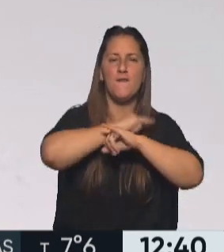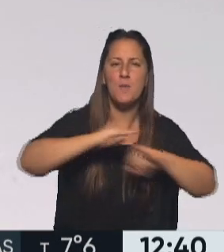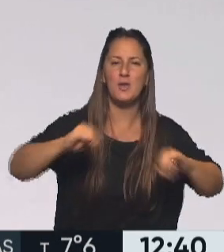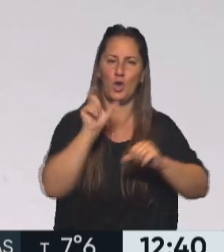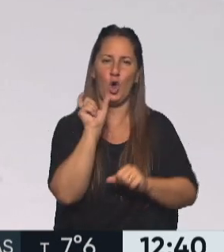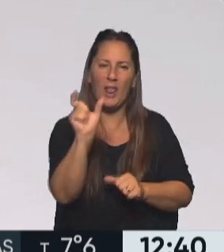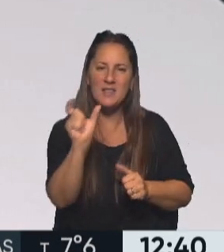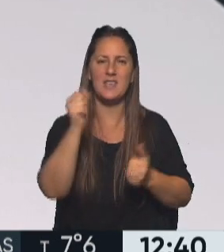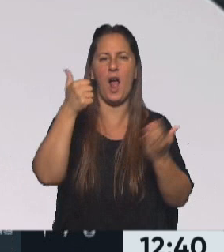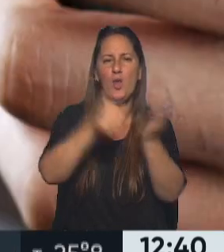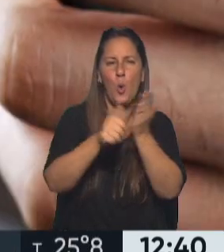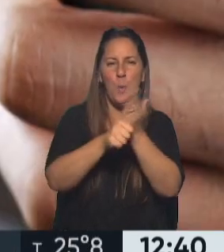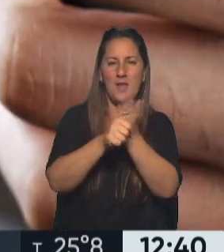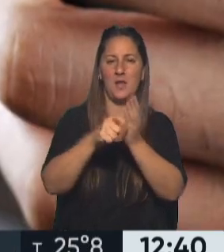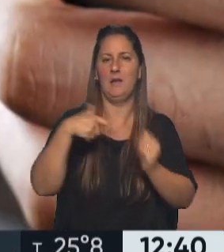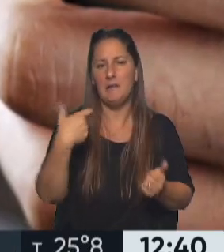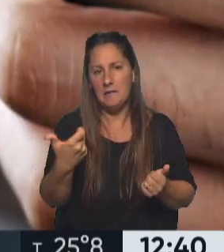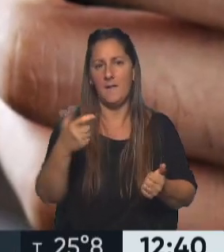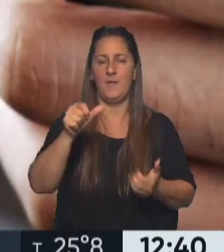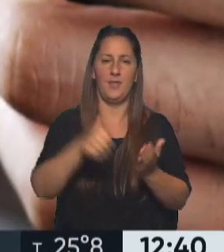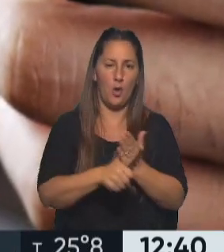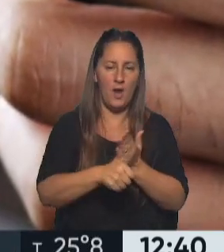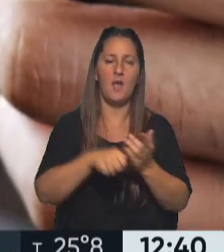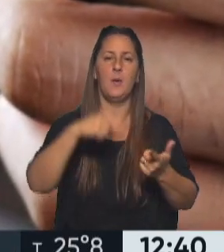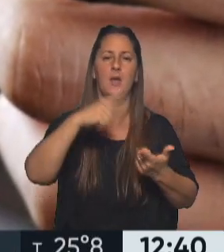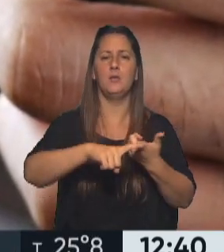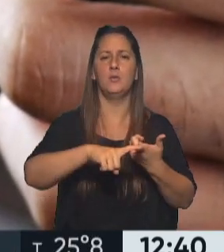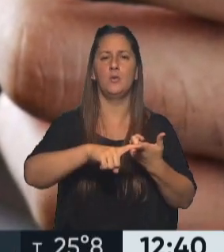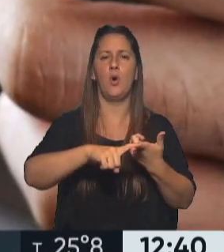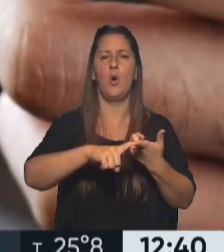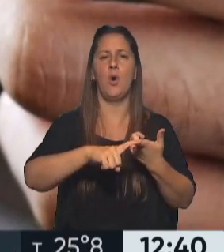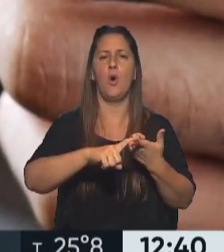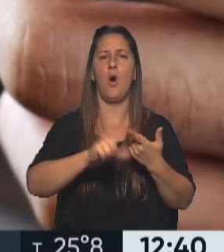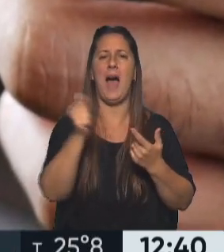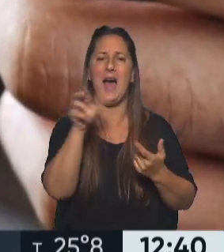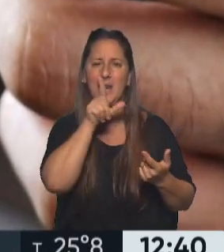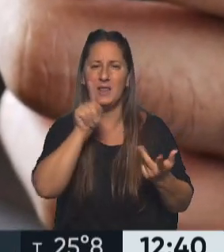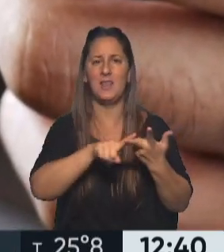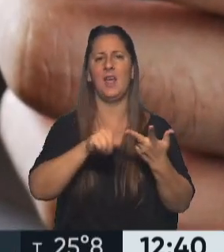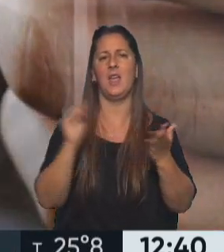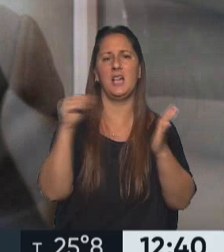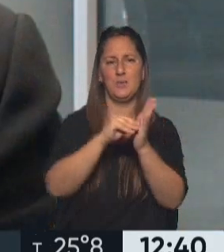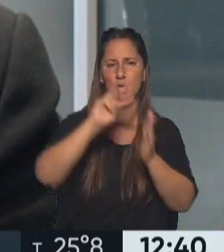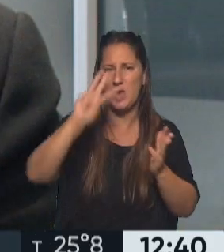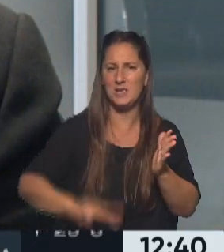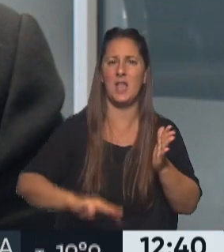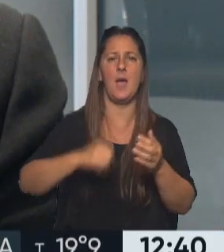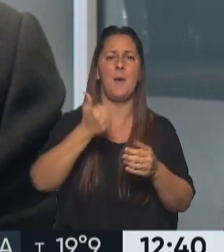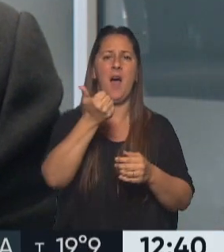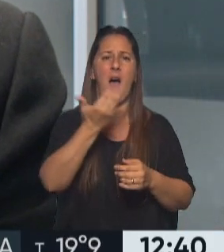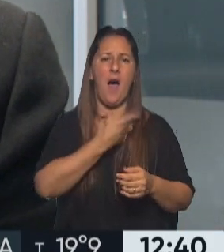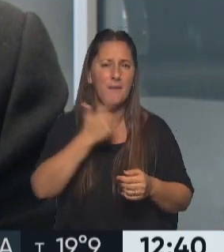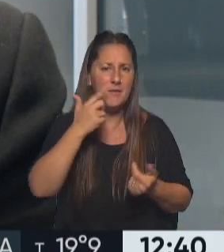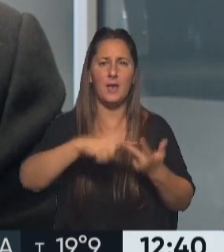credenciales y documentaciones desde el documento nacional de identidad, pasando por un asegurado de riesgo de trabajo, una inscripción en ANSES, en AFIP,